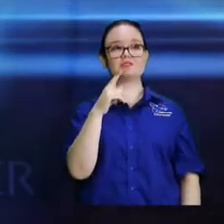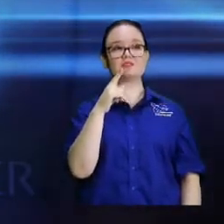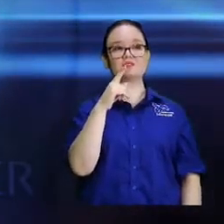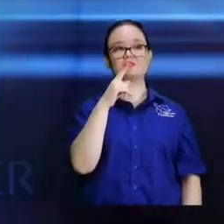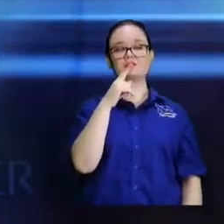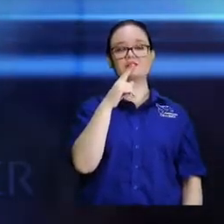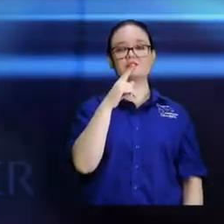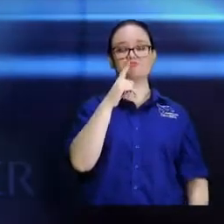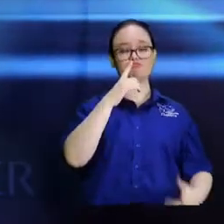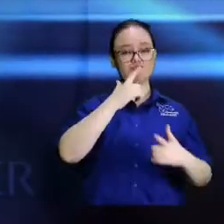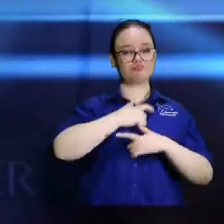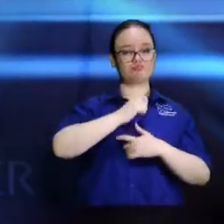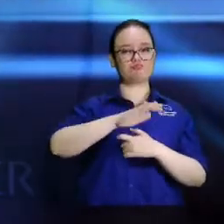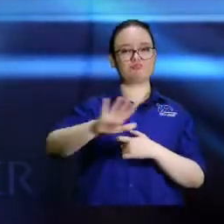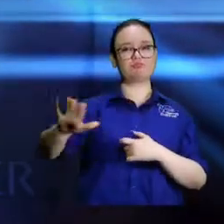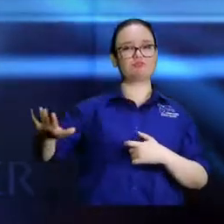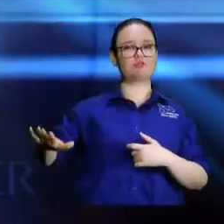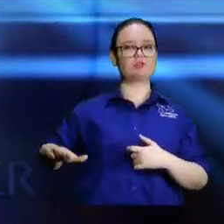Soldados extranjeros.